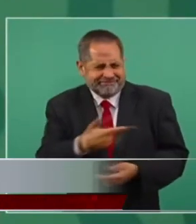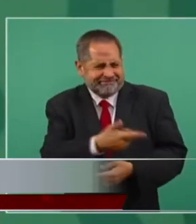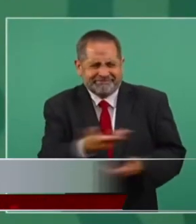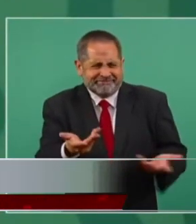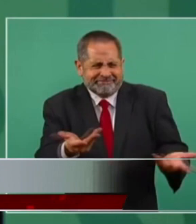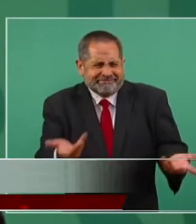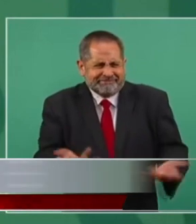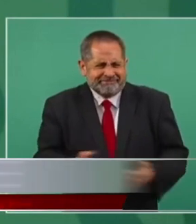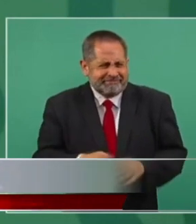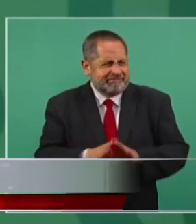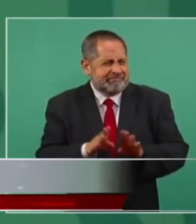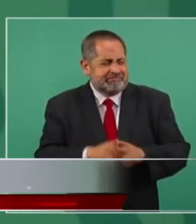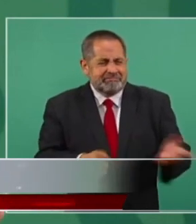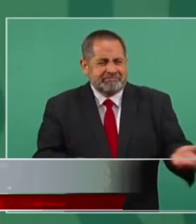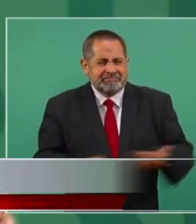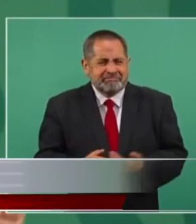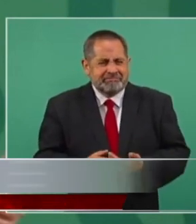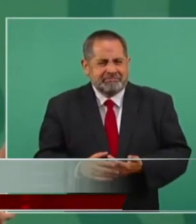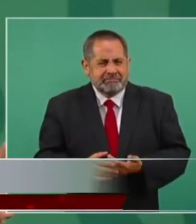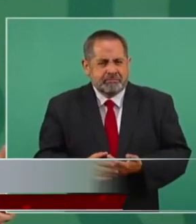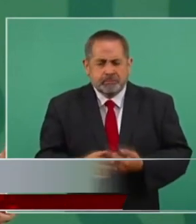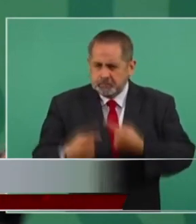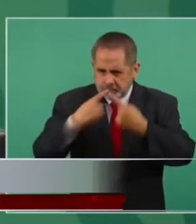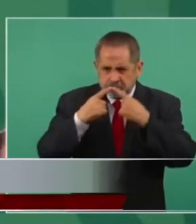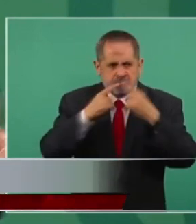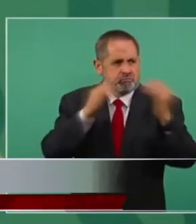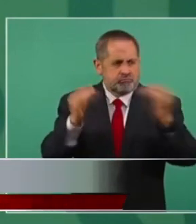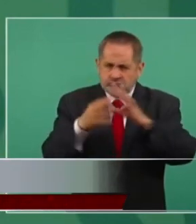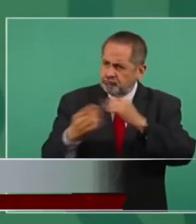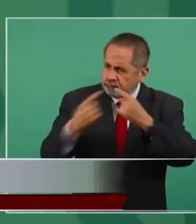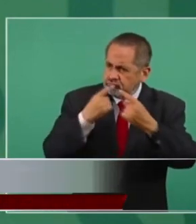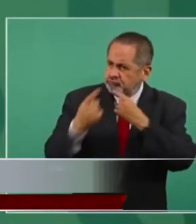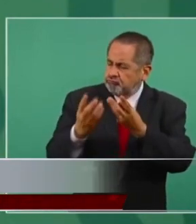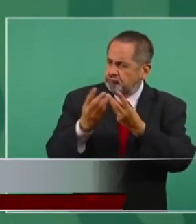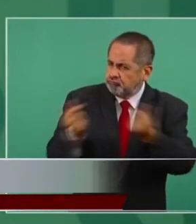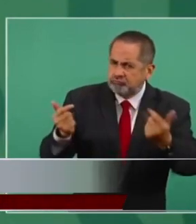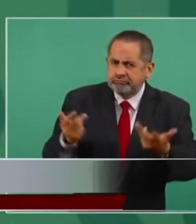dirimir las diferencias?